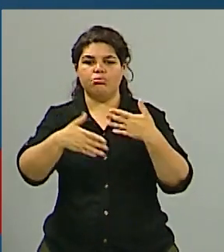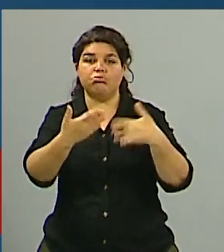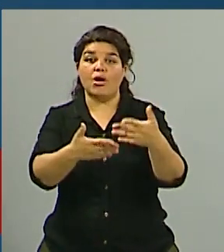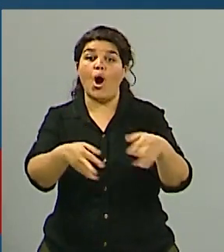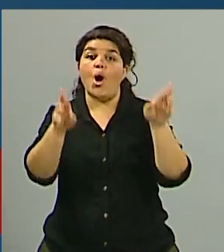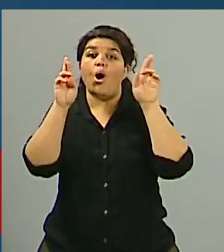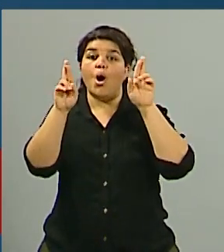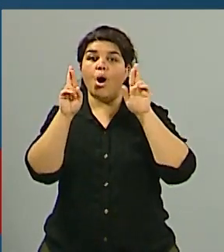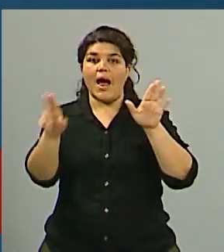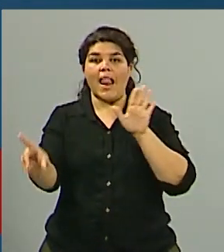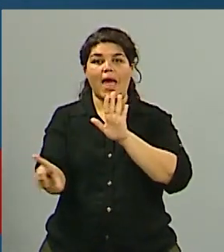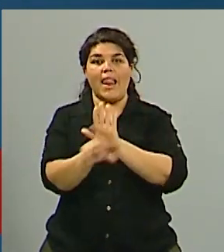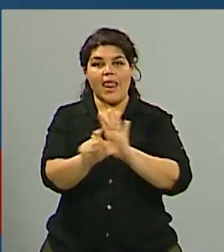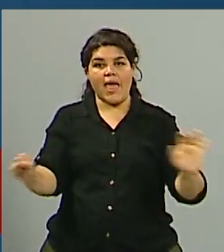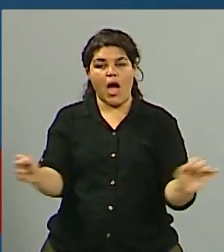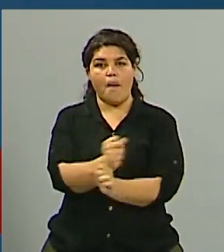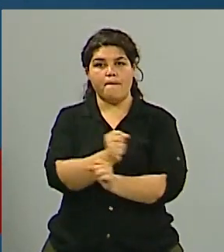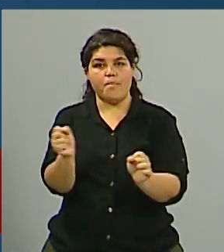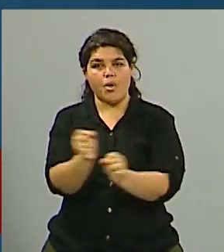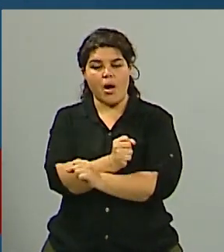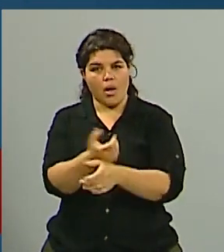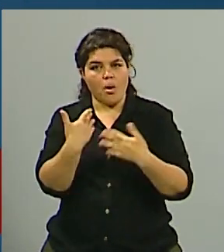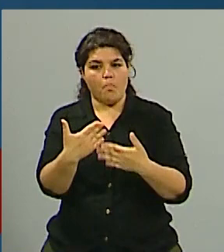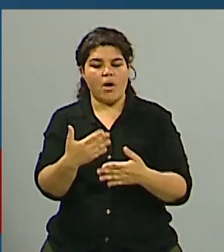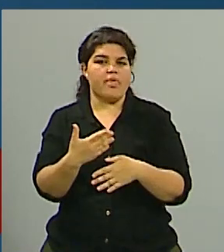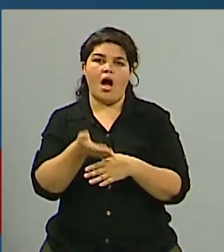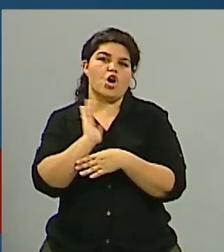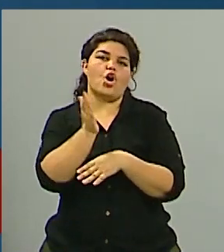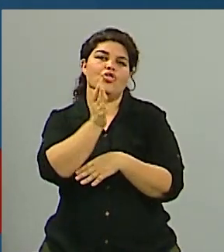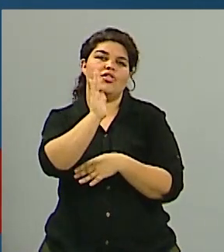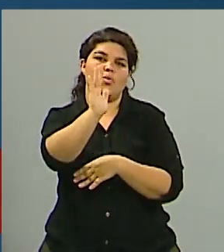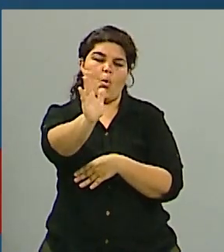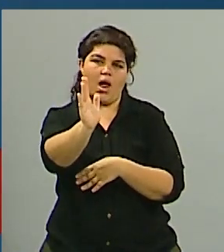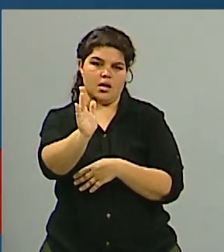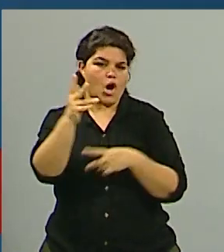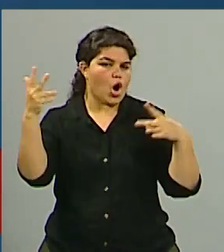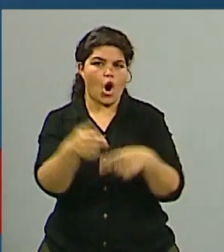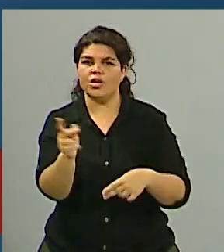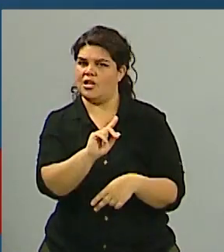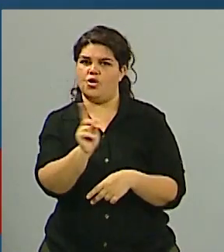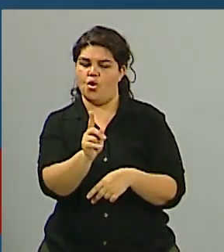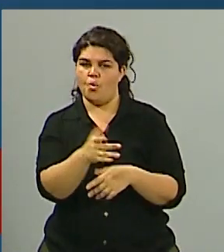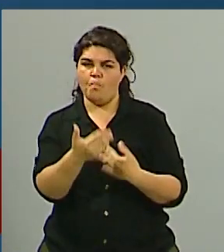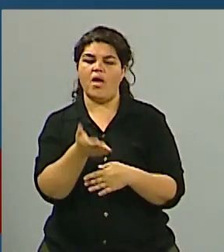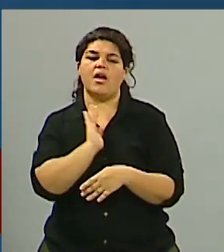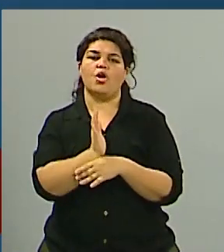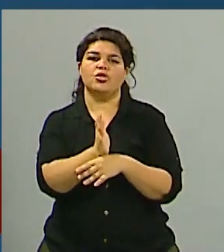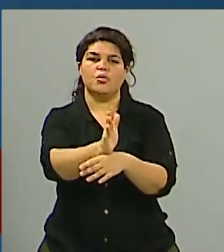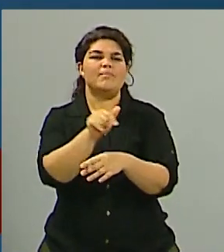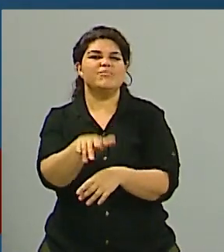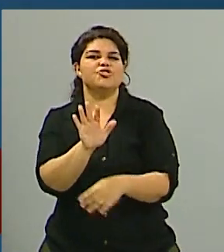y establecerlo en forma digamos permanente va a contribuir a mejorar esas